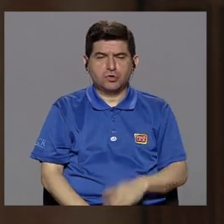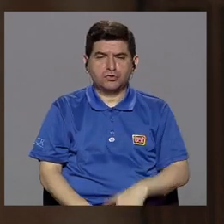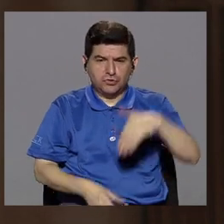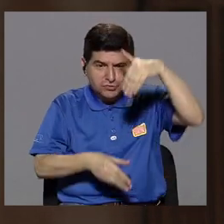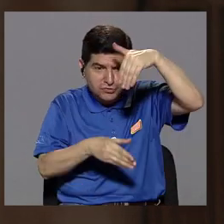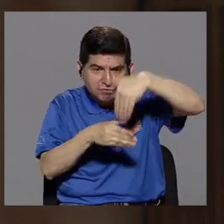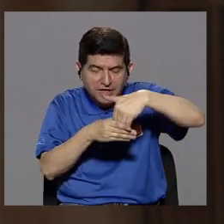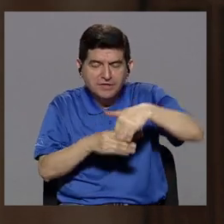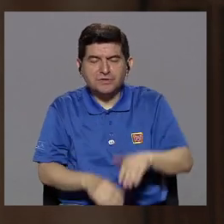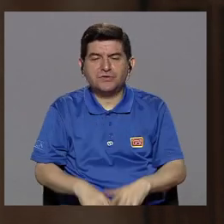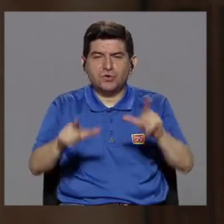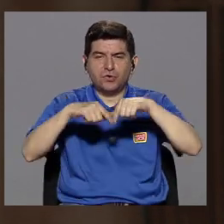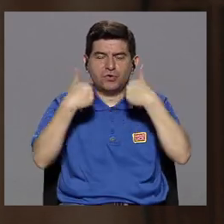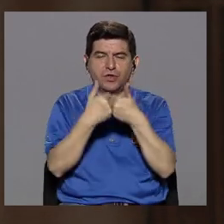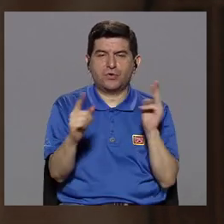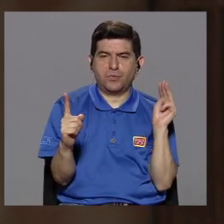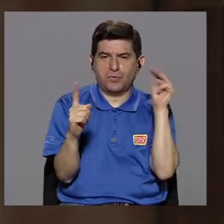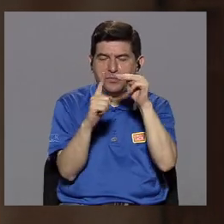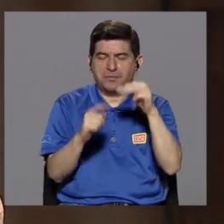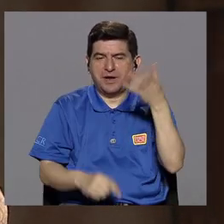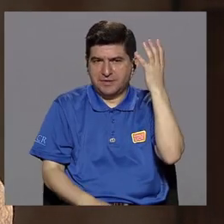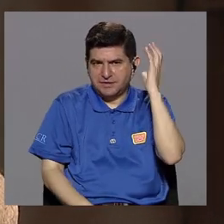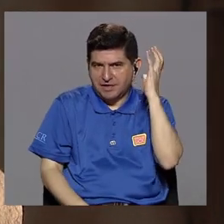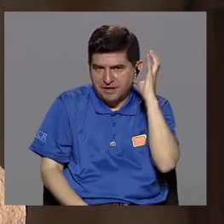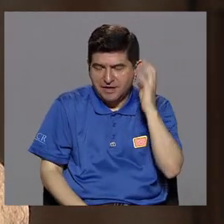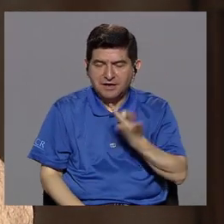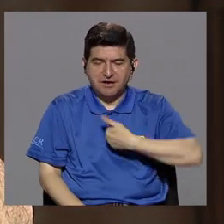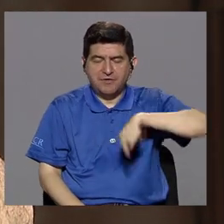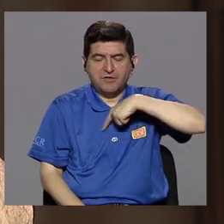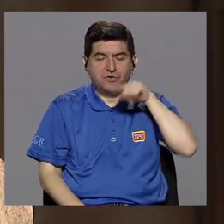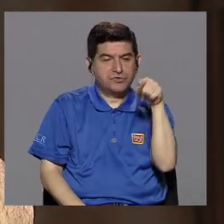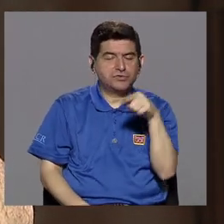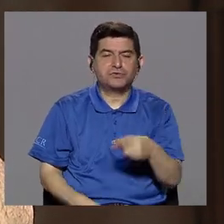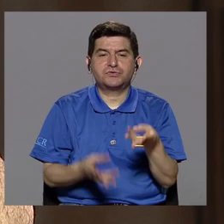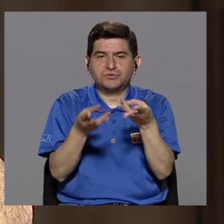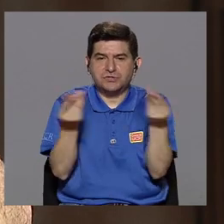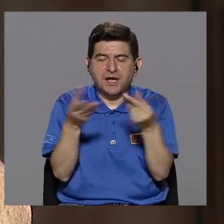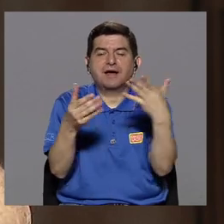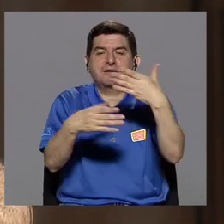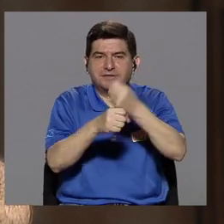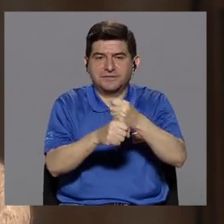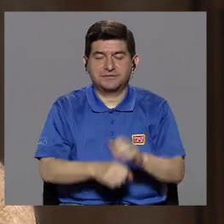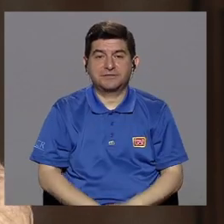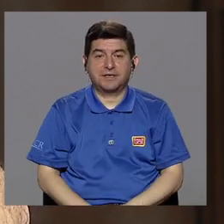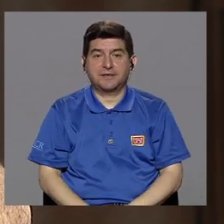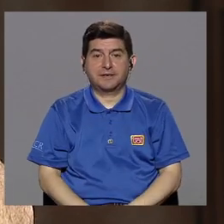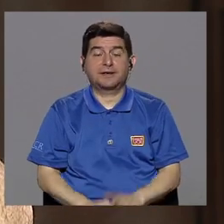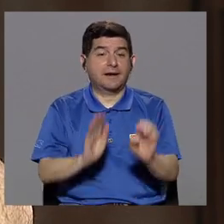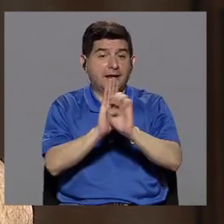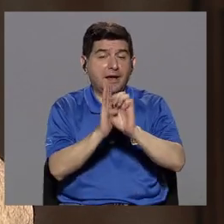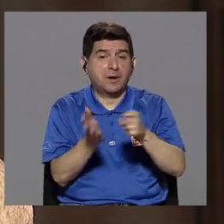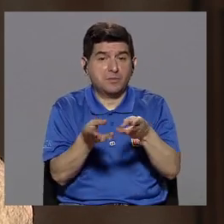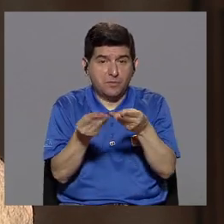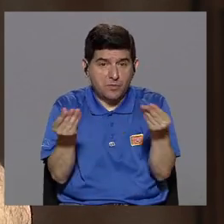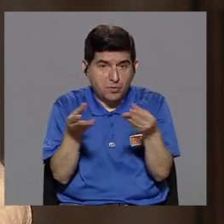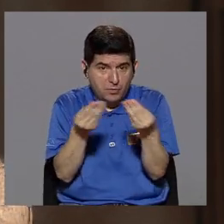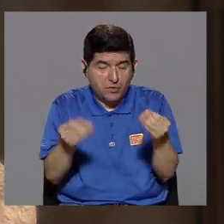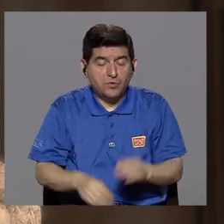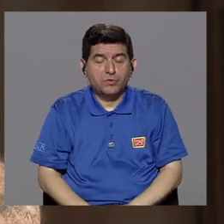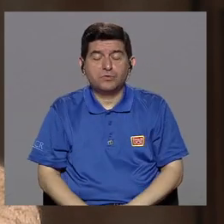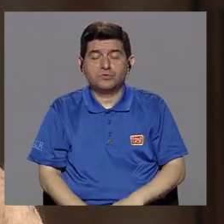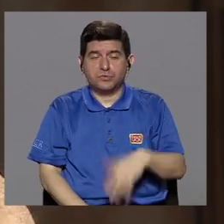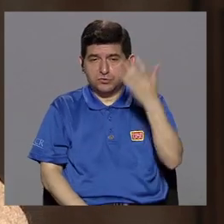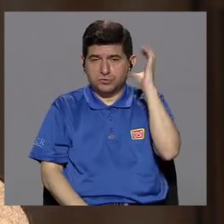al público meta de la emisora, en la cual estemos generando la producción. Cuando hemos hecho producción para emisoras